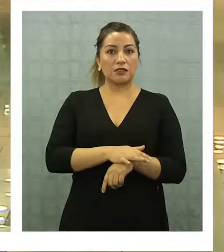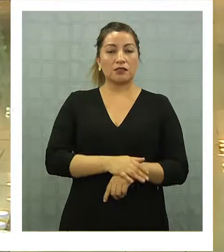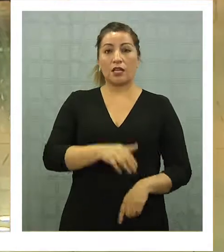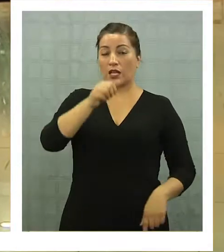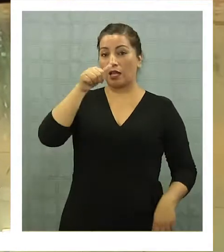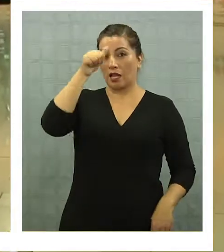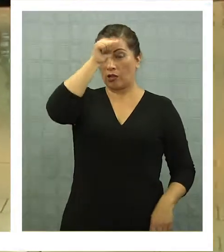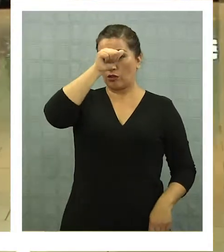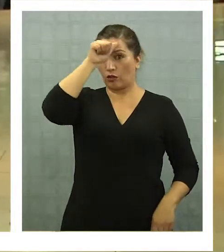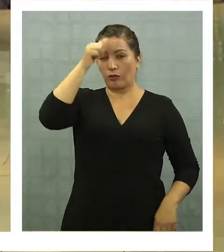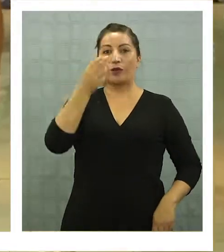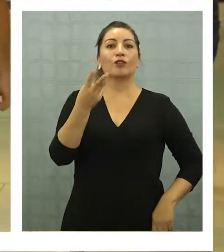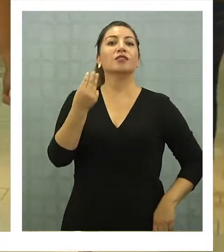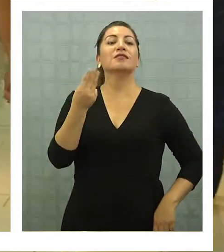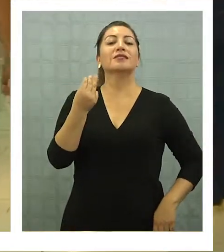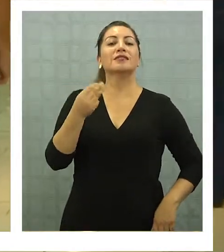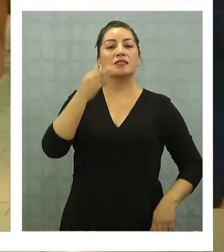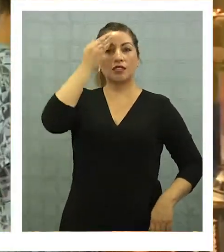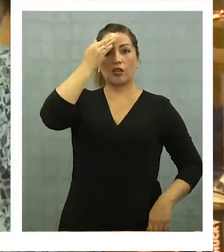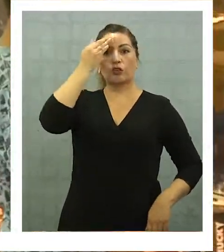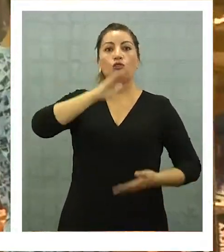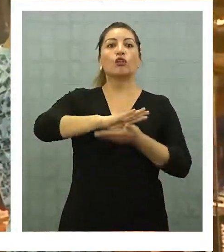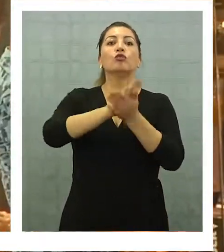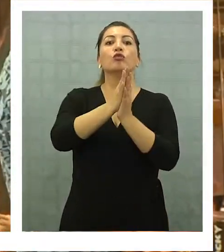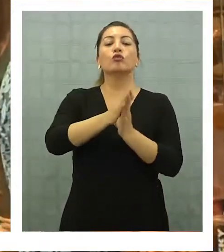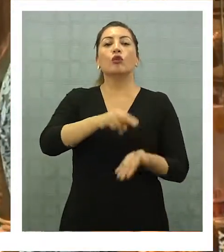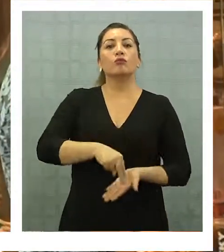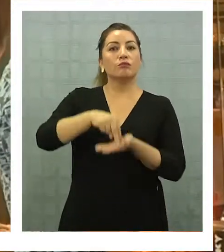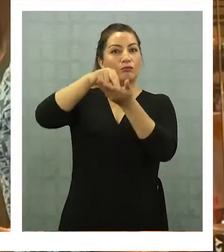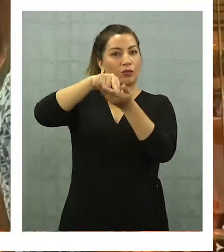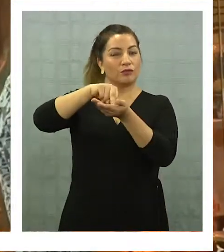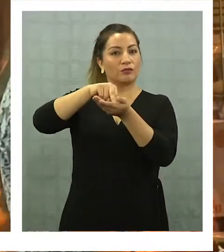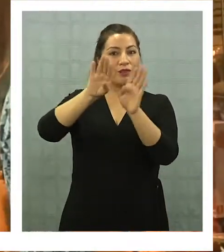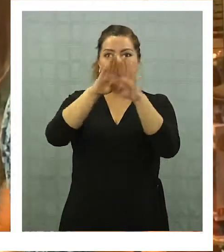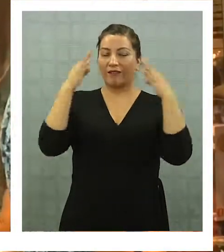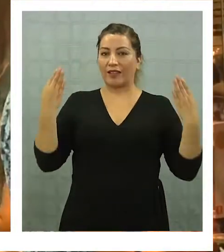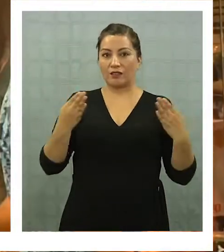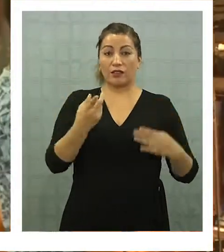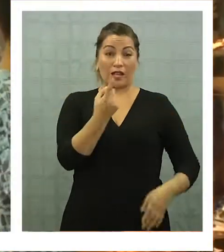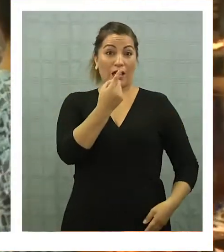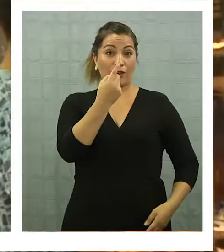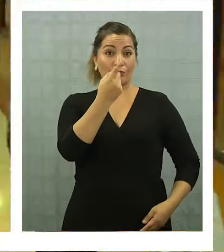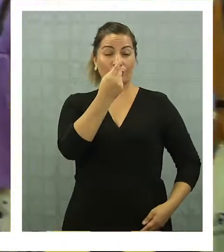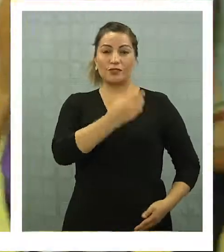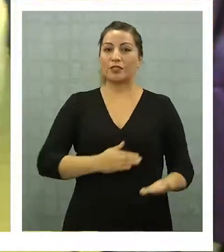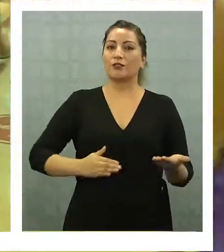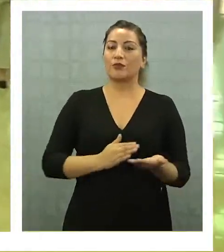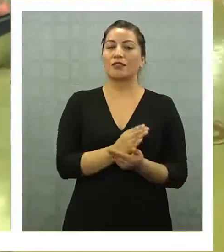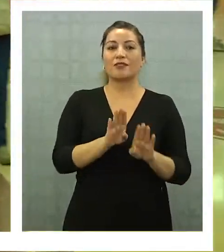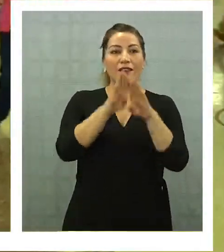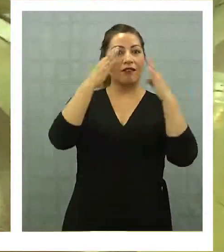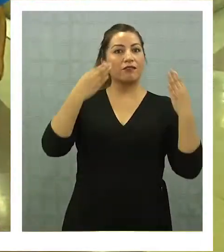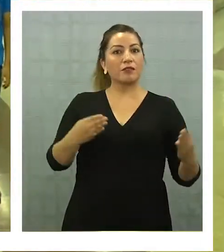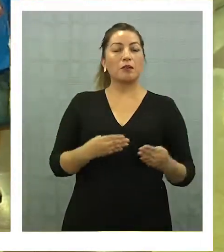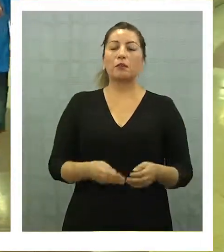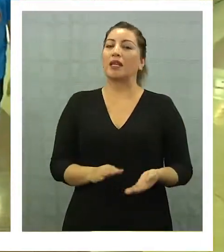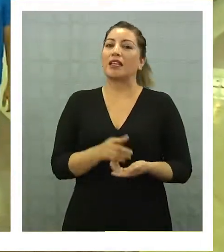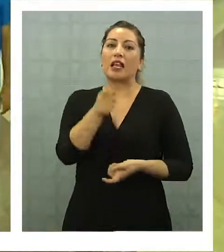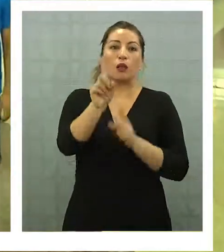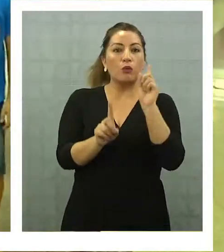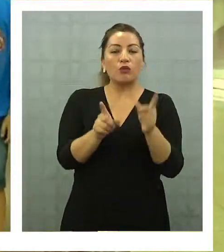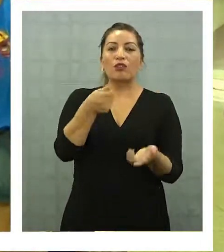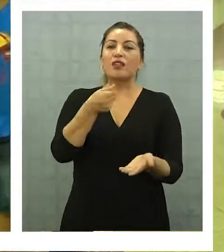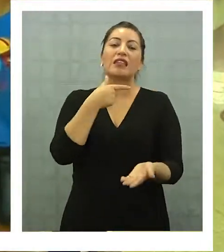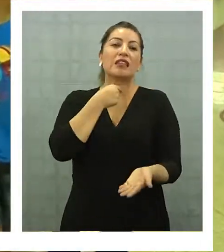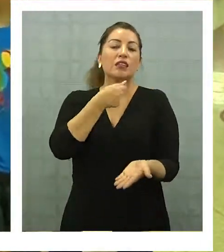13 de agosto estará abierto todo el mall, desde las 11 de la mañana, sobre todo para entregar la posibilidad de comprar a